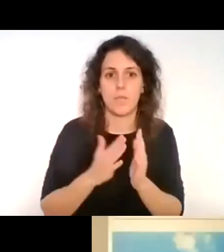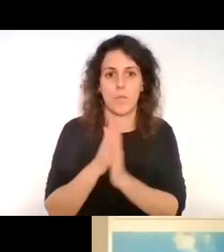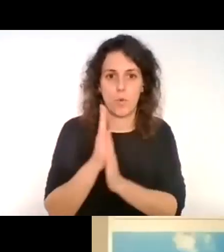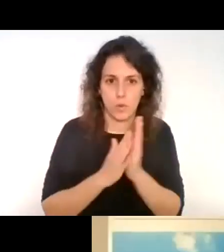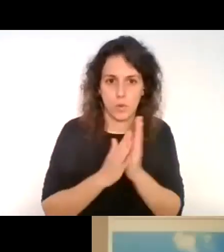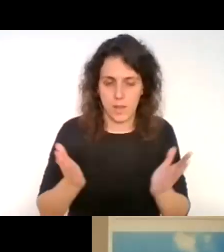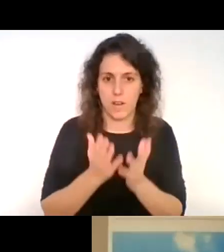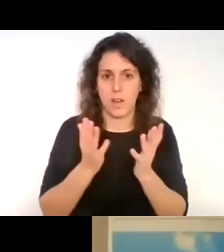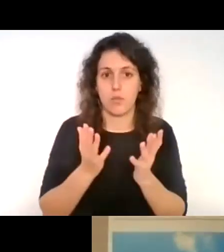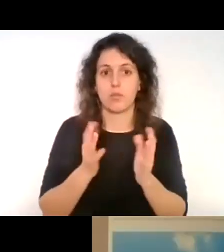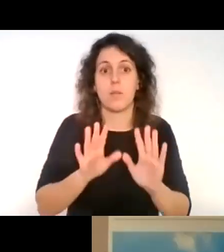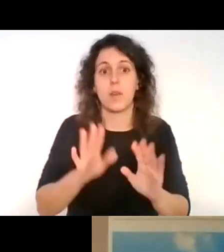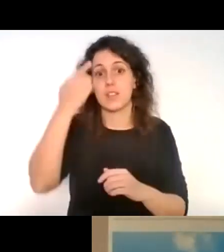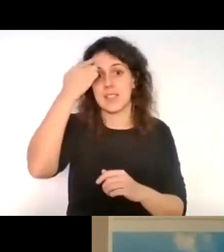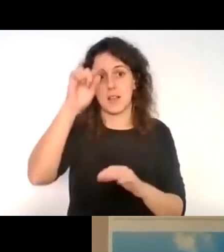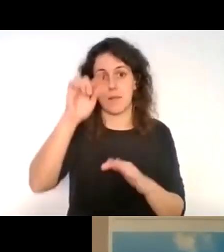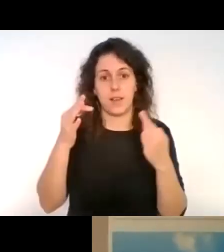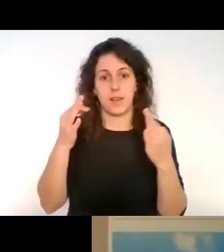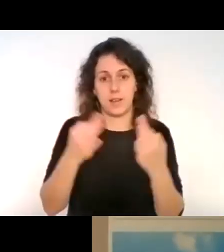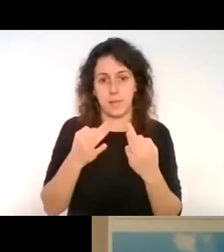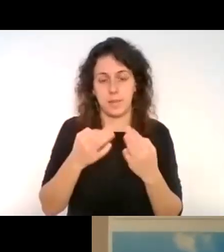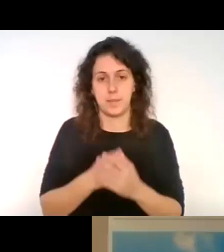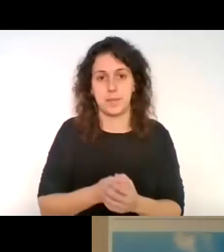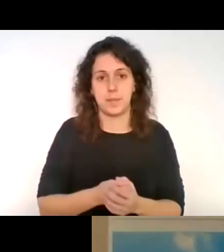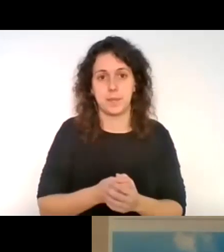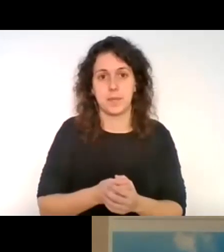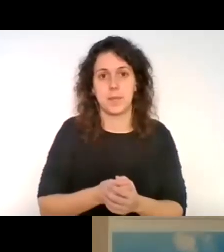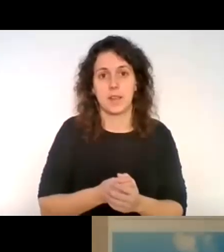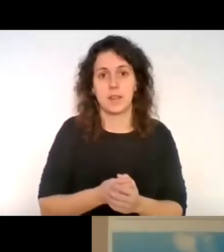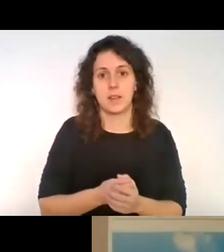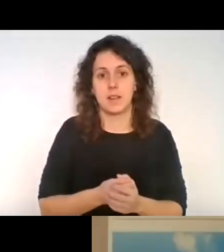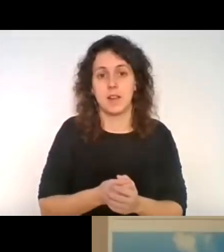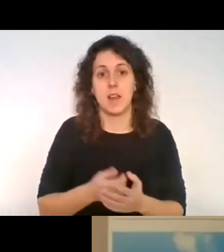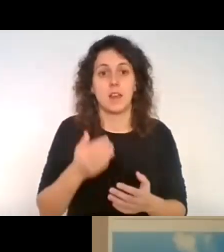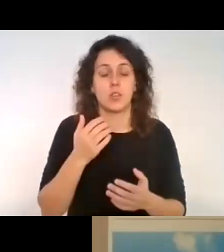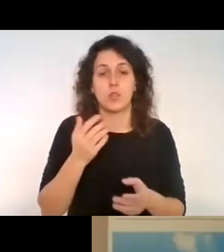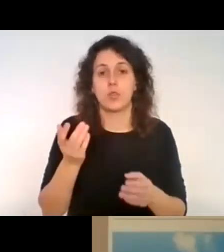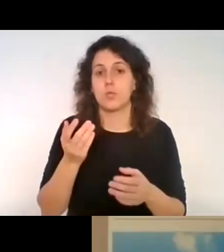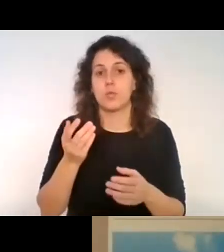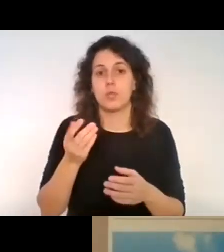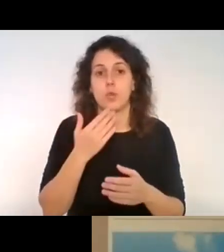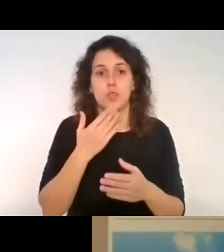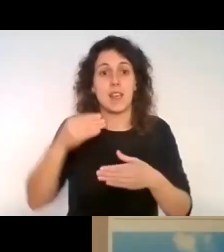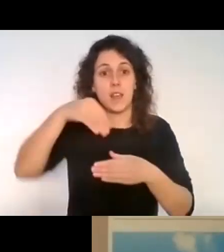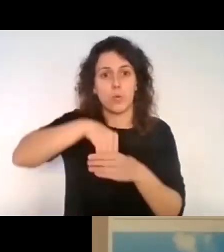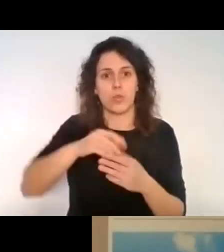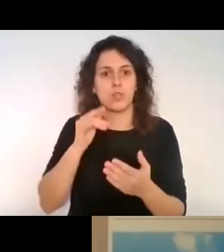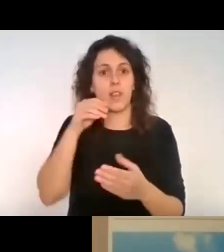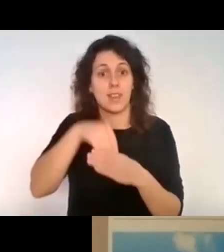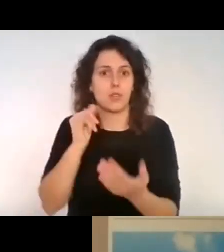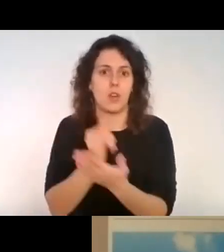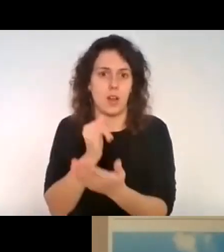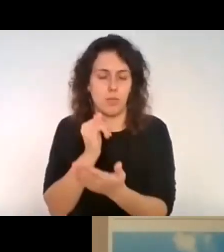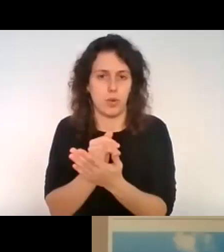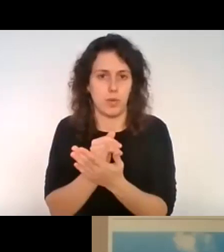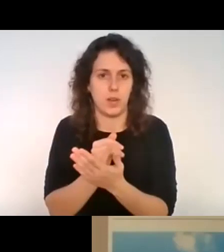sabiendo que son parte de la prueba, ¿cierto? Y por eso también tienen ese seguimiento con